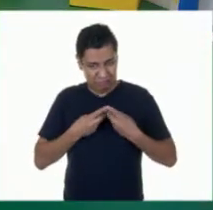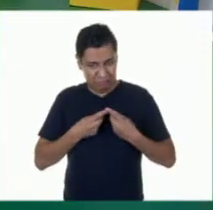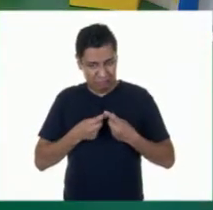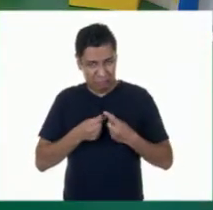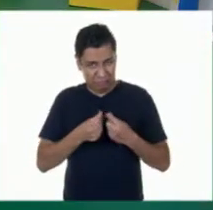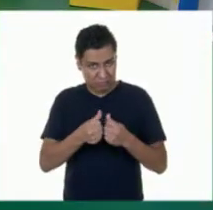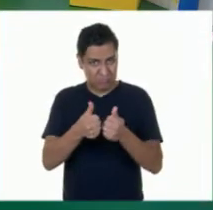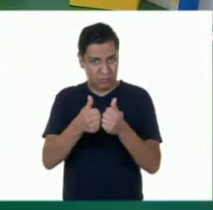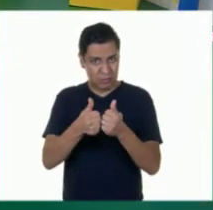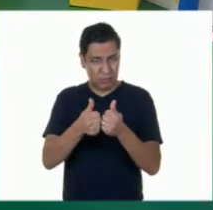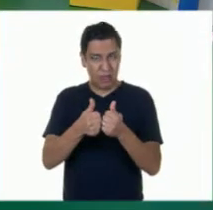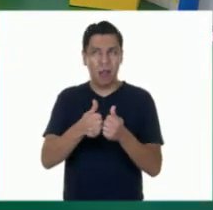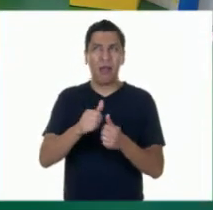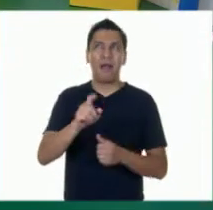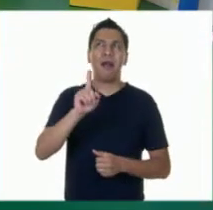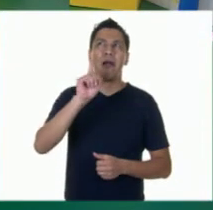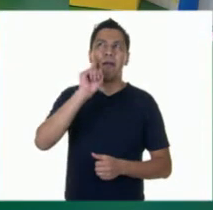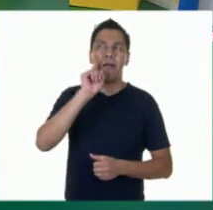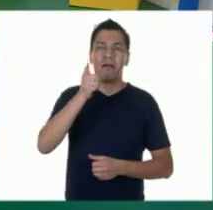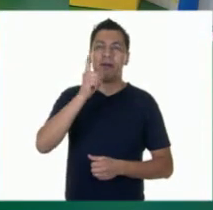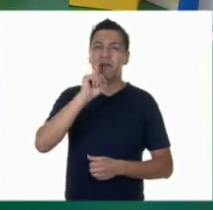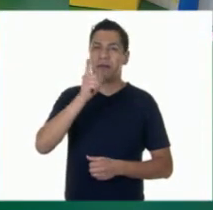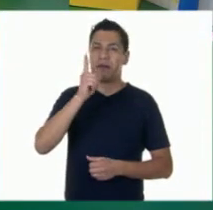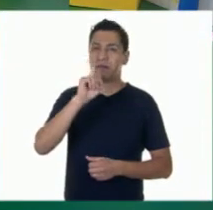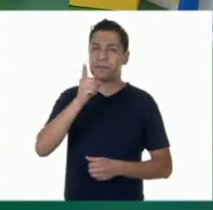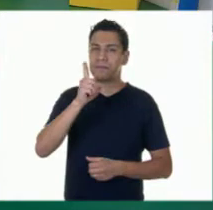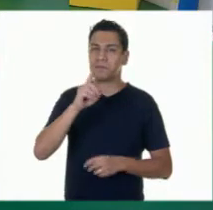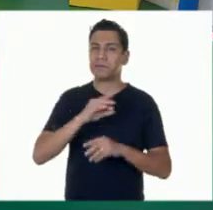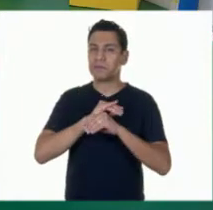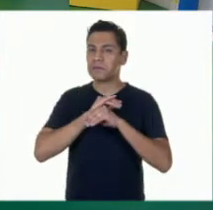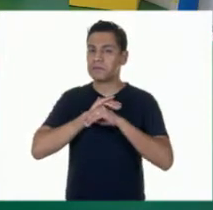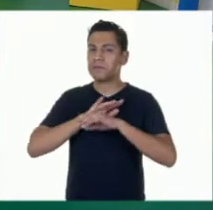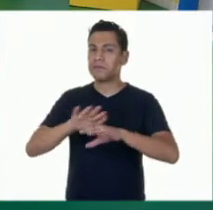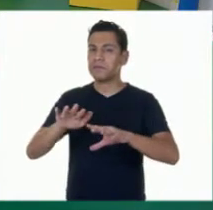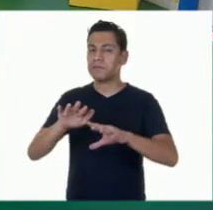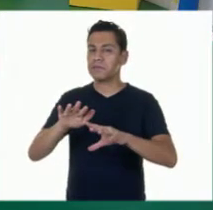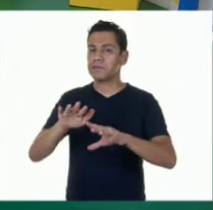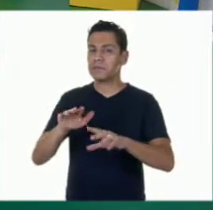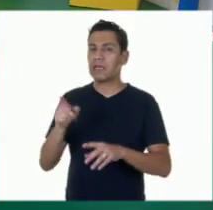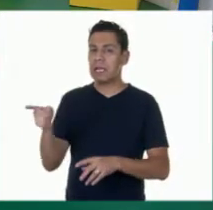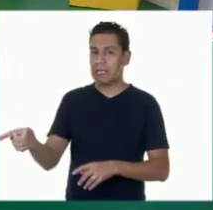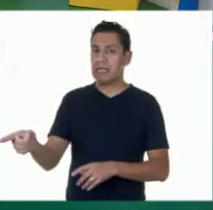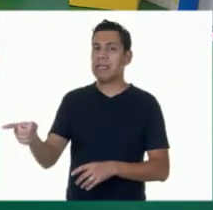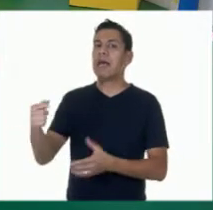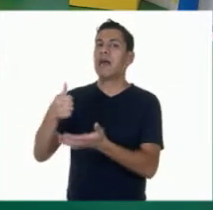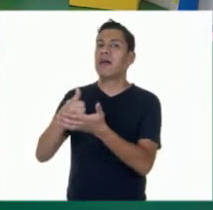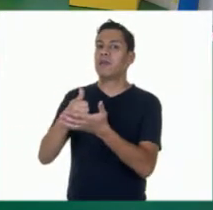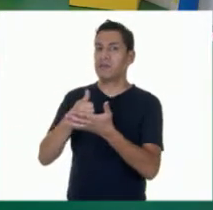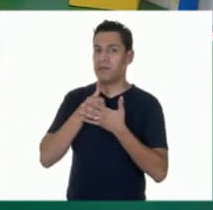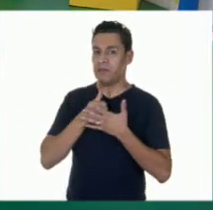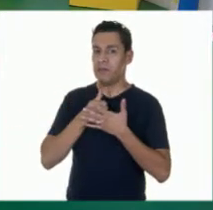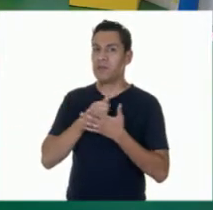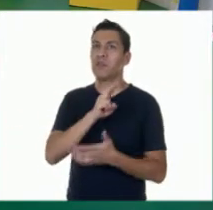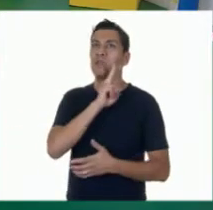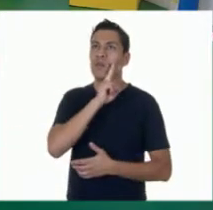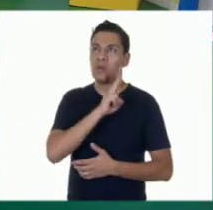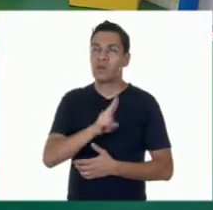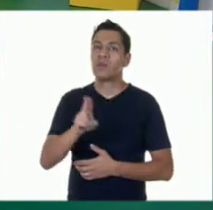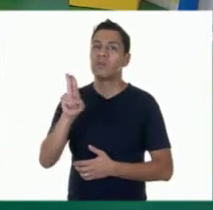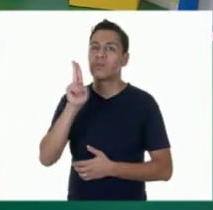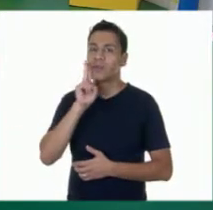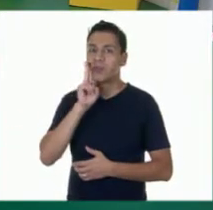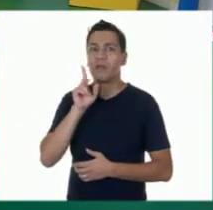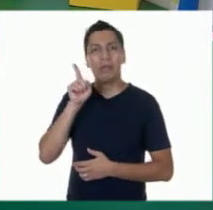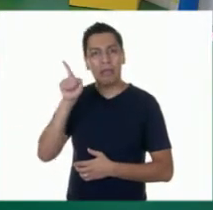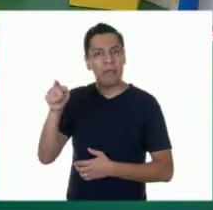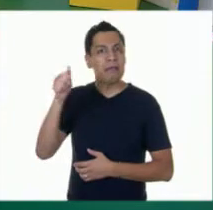Ya sé. Ya sé. quién me puede dar información muy precisa de esto que siento. El informativo. El informativo